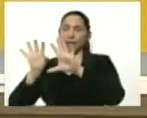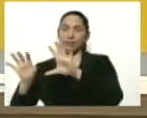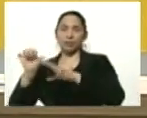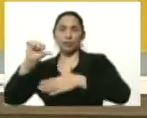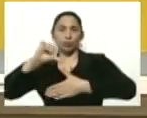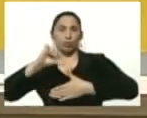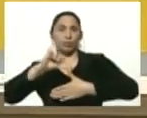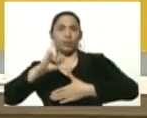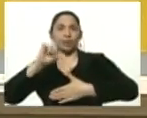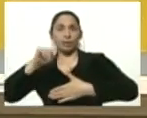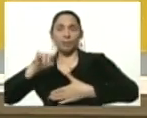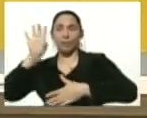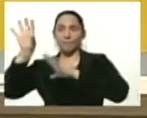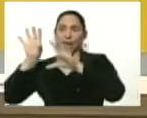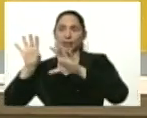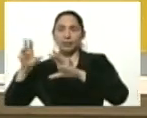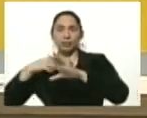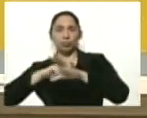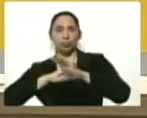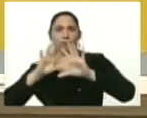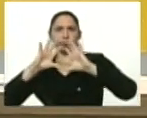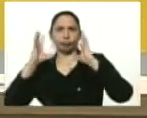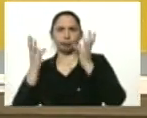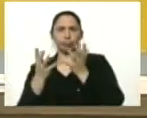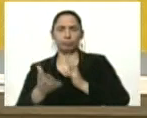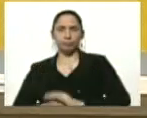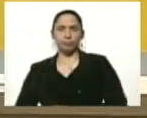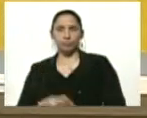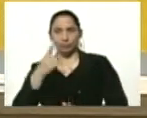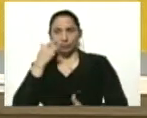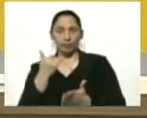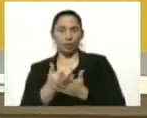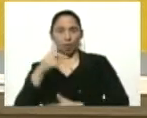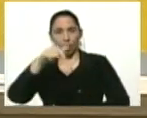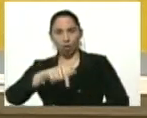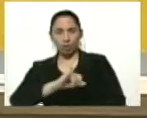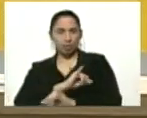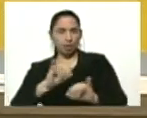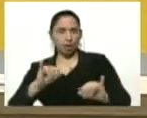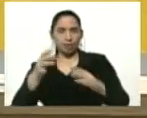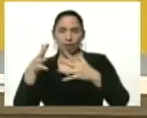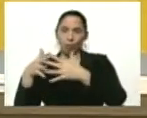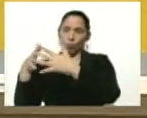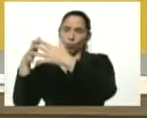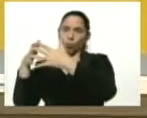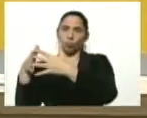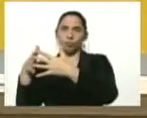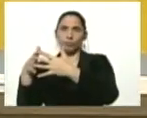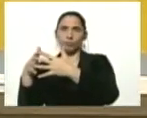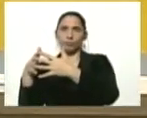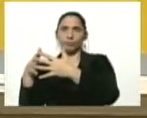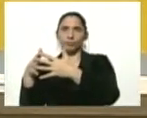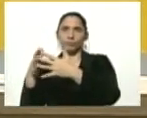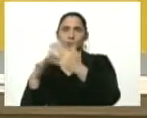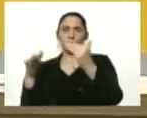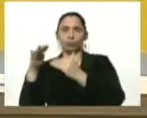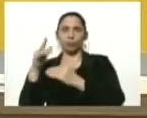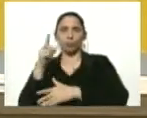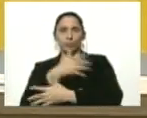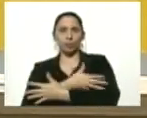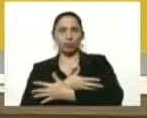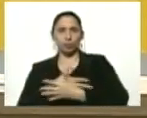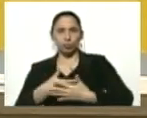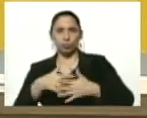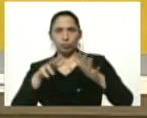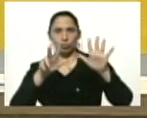Suramérica y en países de nuestro continente fíjense ustedes hoy ya Estados Unidos llegó a un